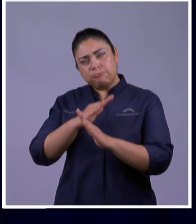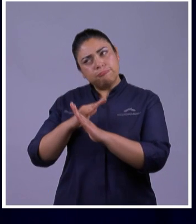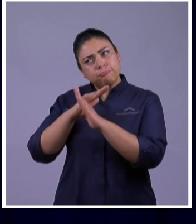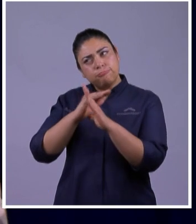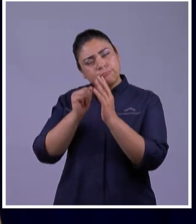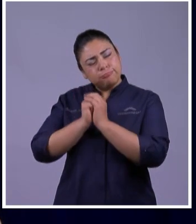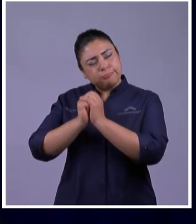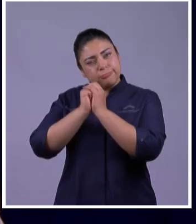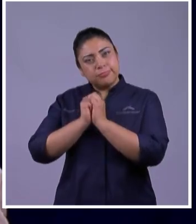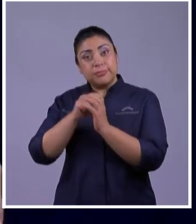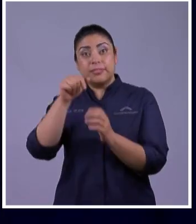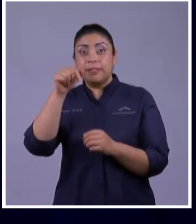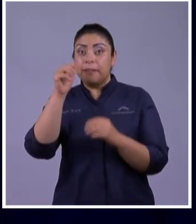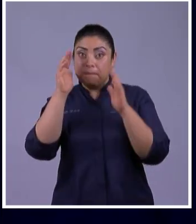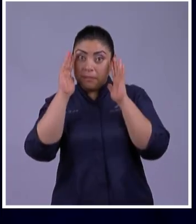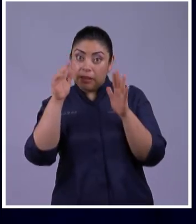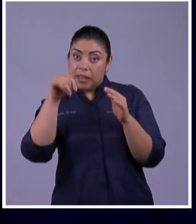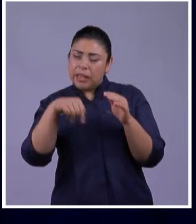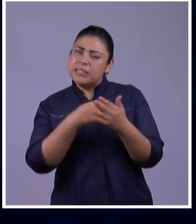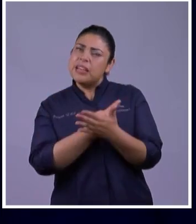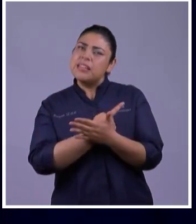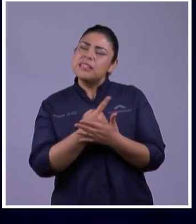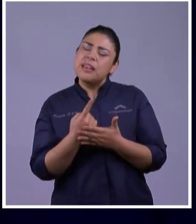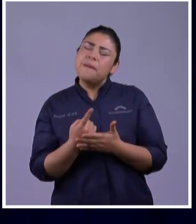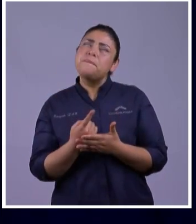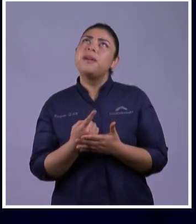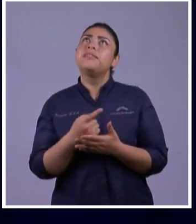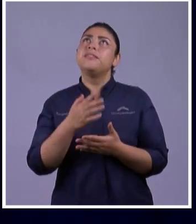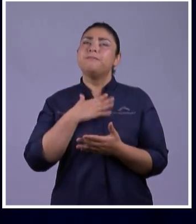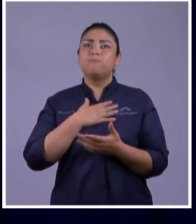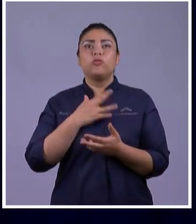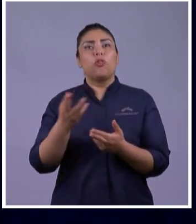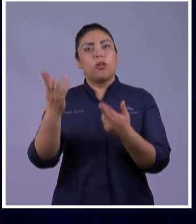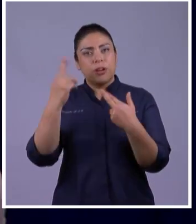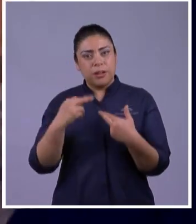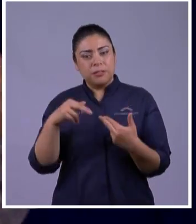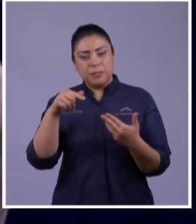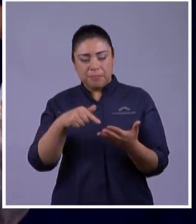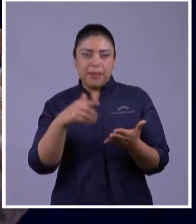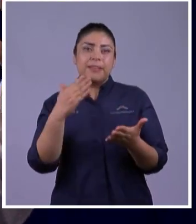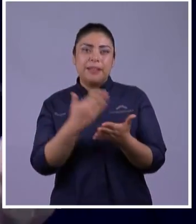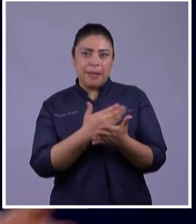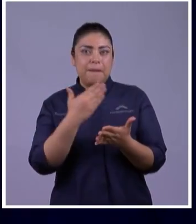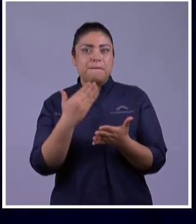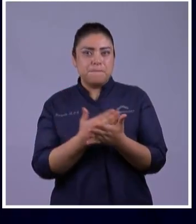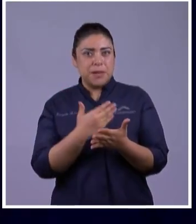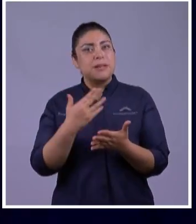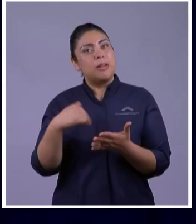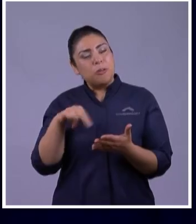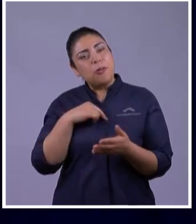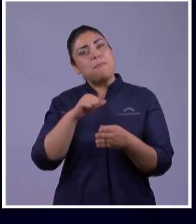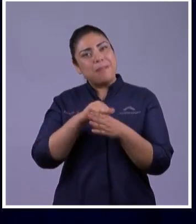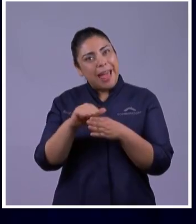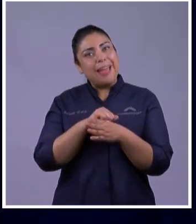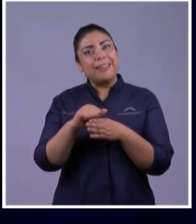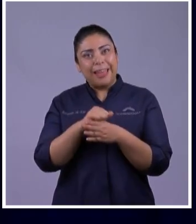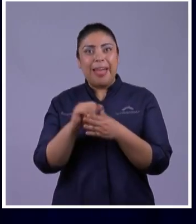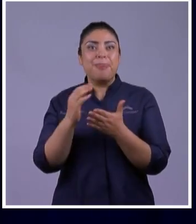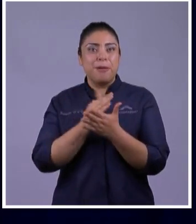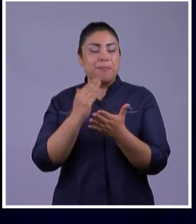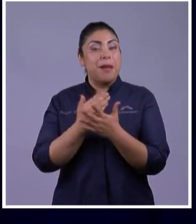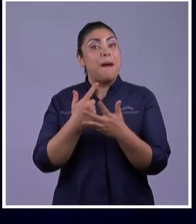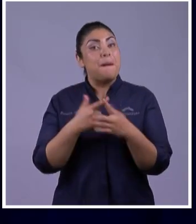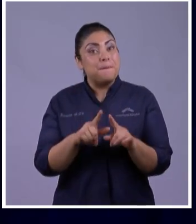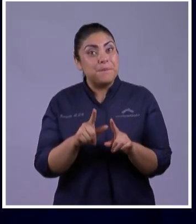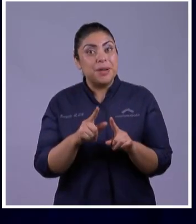esta semana orando al señor recibí esta palabra que obviamente la estamos practicando pero él dice en el